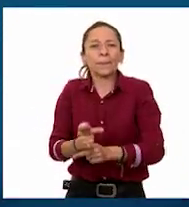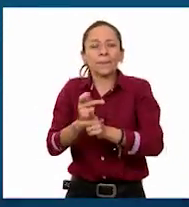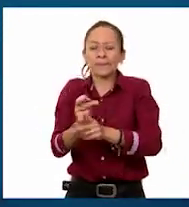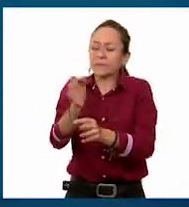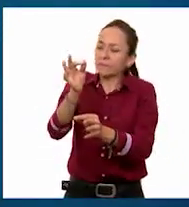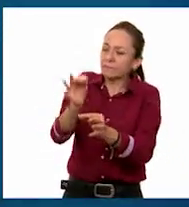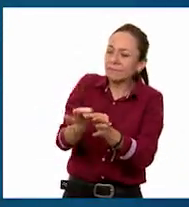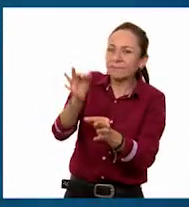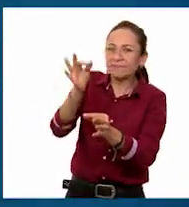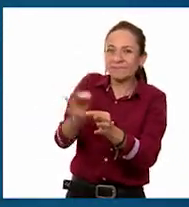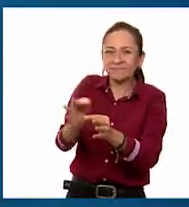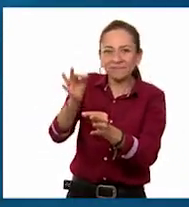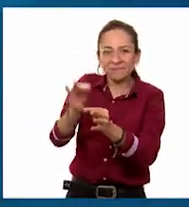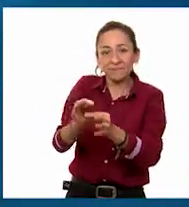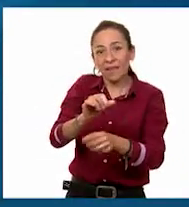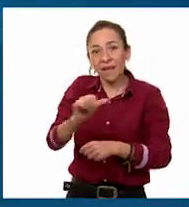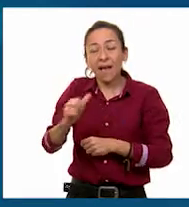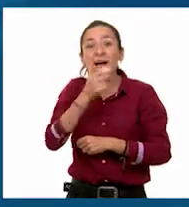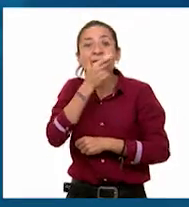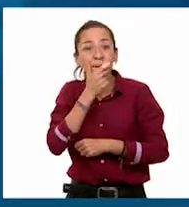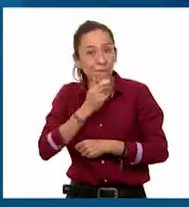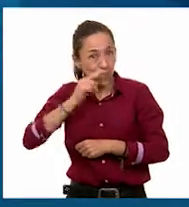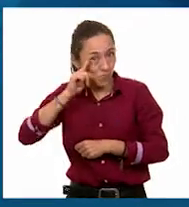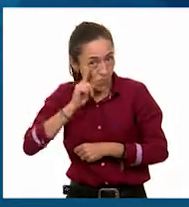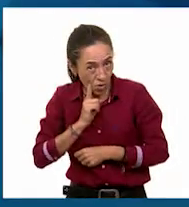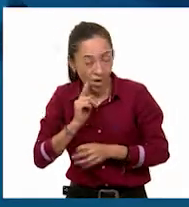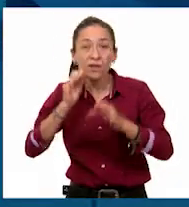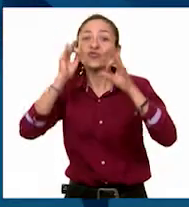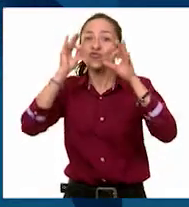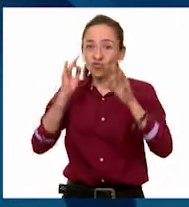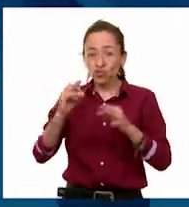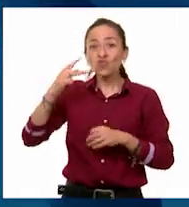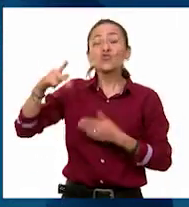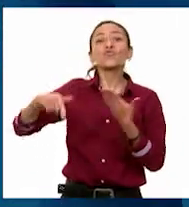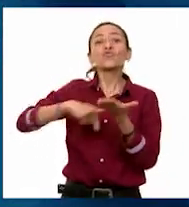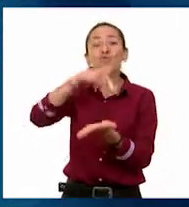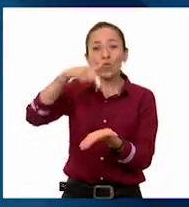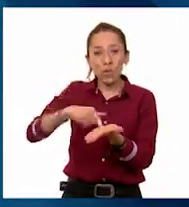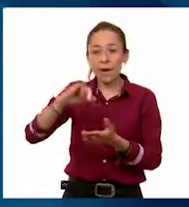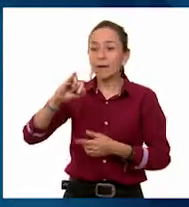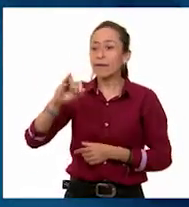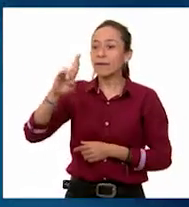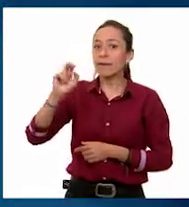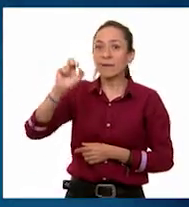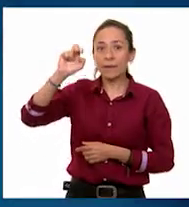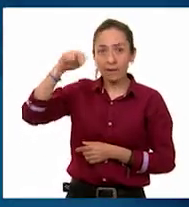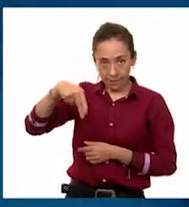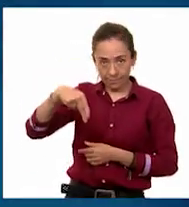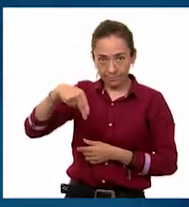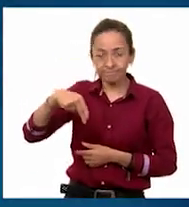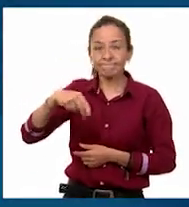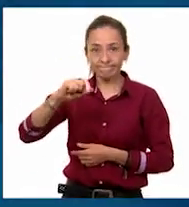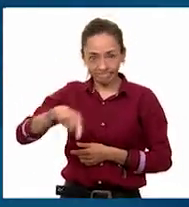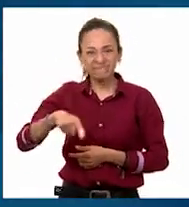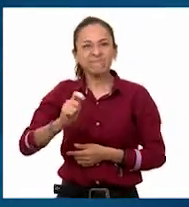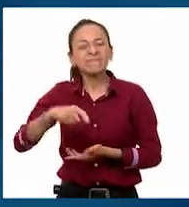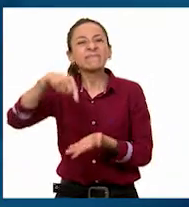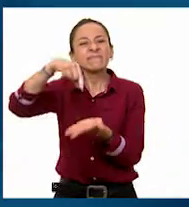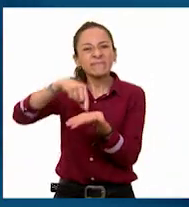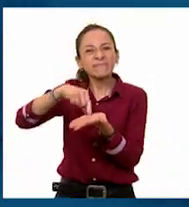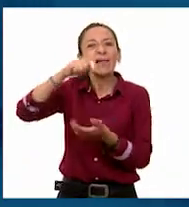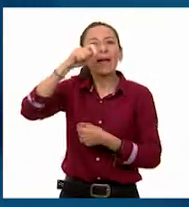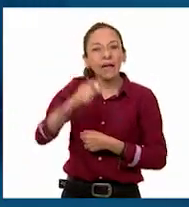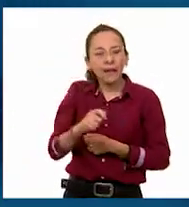chicas, de las mujeres y caballeros iraníes. Es el elemento de la supervivencia de la cultura